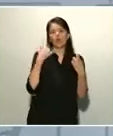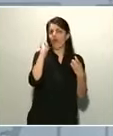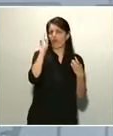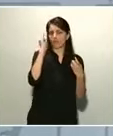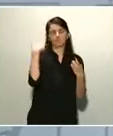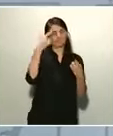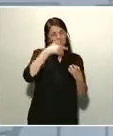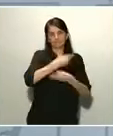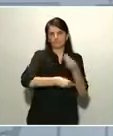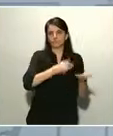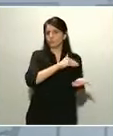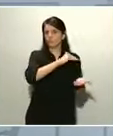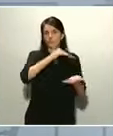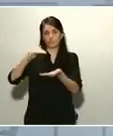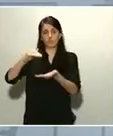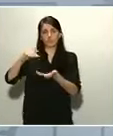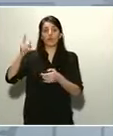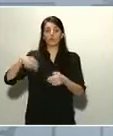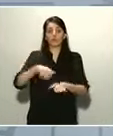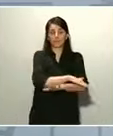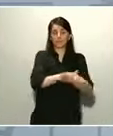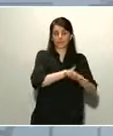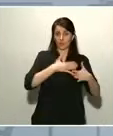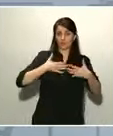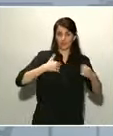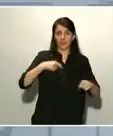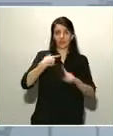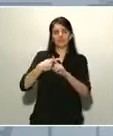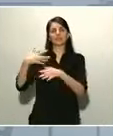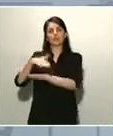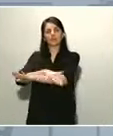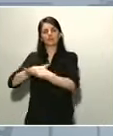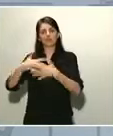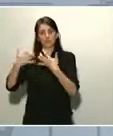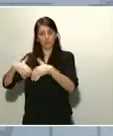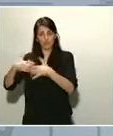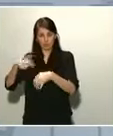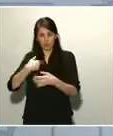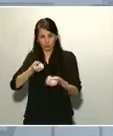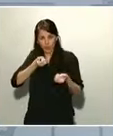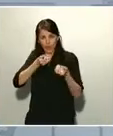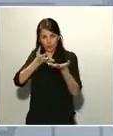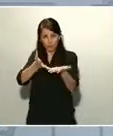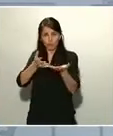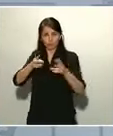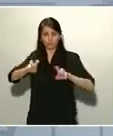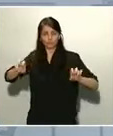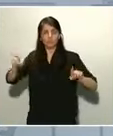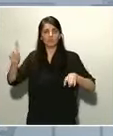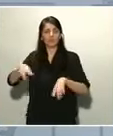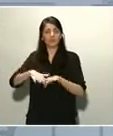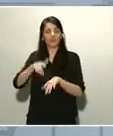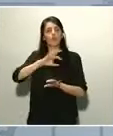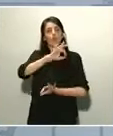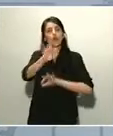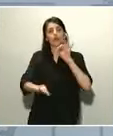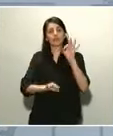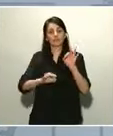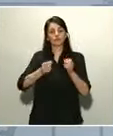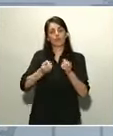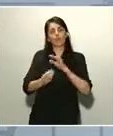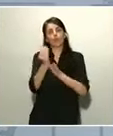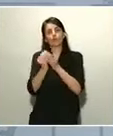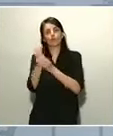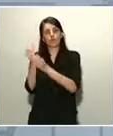de Sanidad junto al Ministerio de Industria, y esto es otro de los anuncios que me gustaría hacerle, están organizando la producción nacional para garantizar el